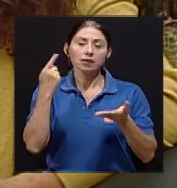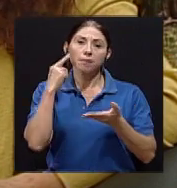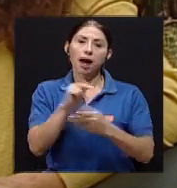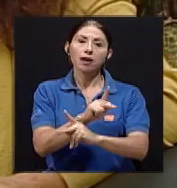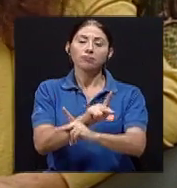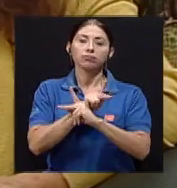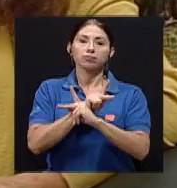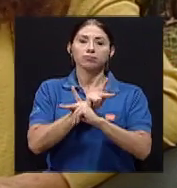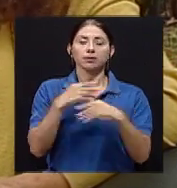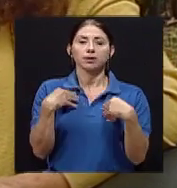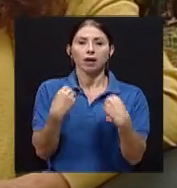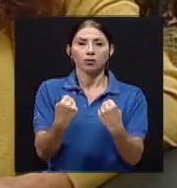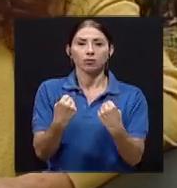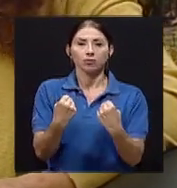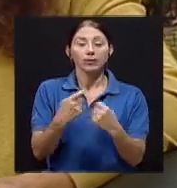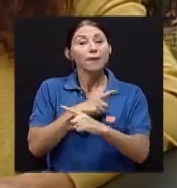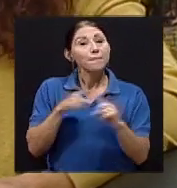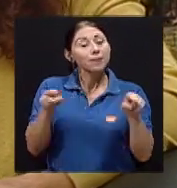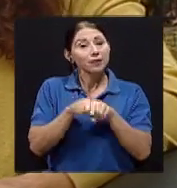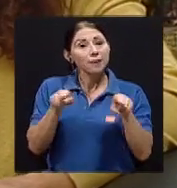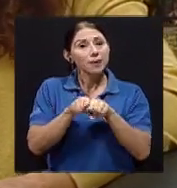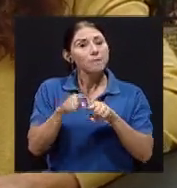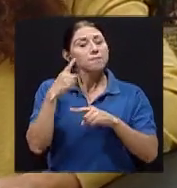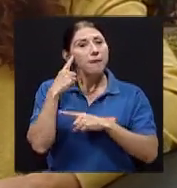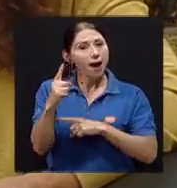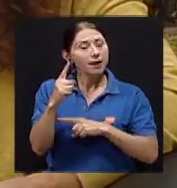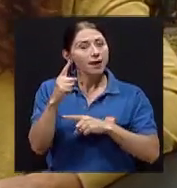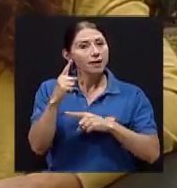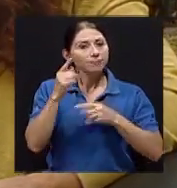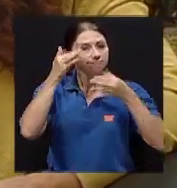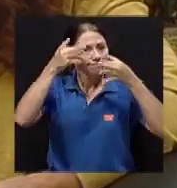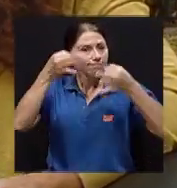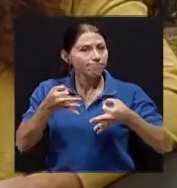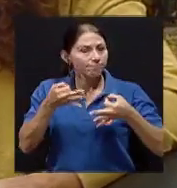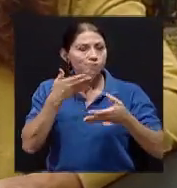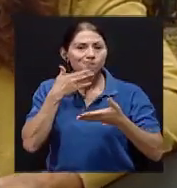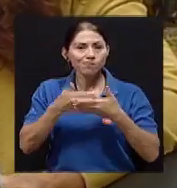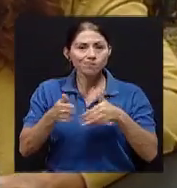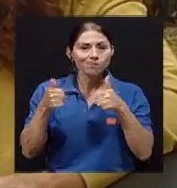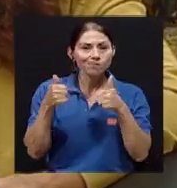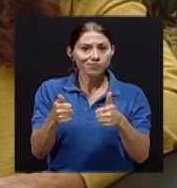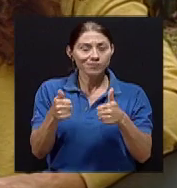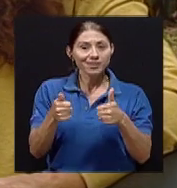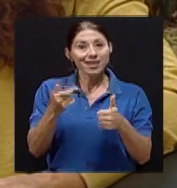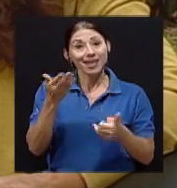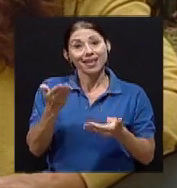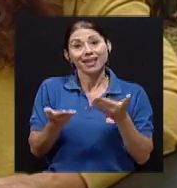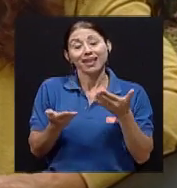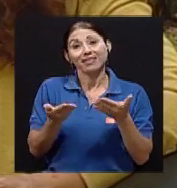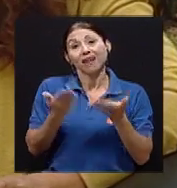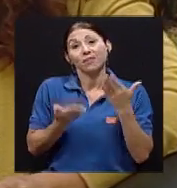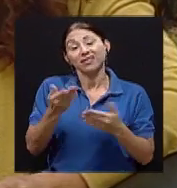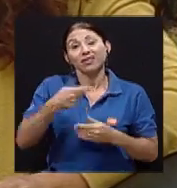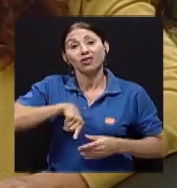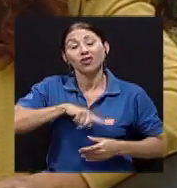Pero también para tomar mejores decisiones que a la larga van a terminar con ese vivir mejor como nuestro programa lo